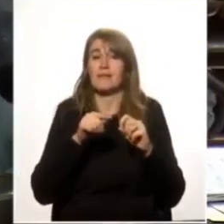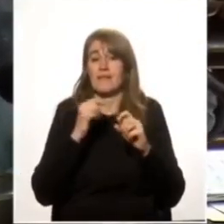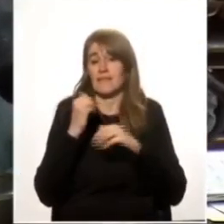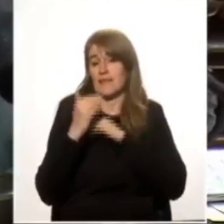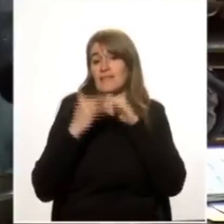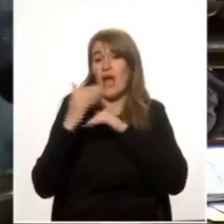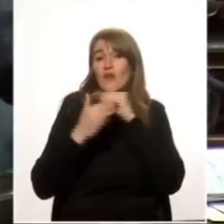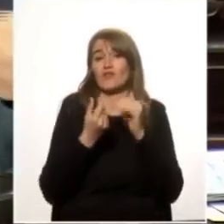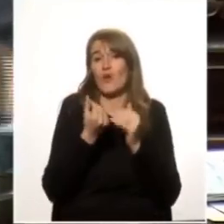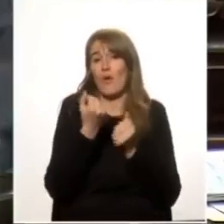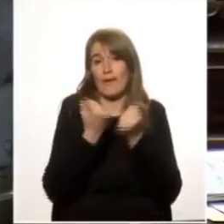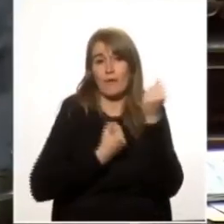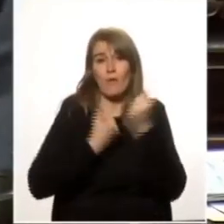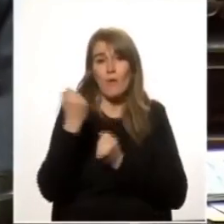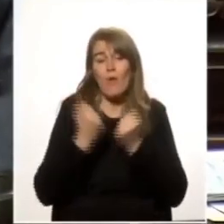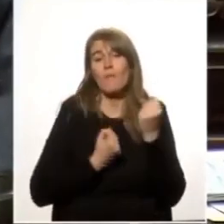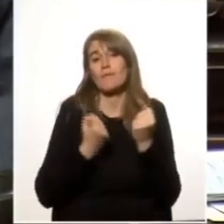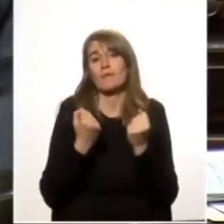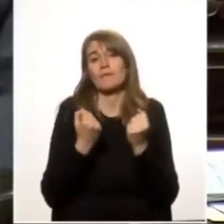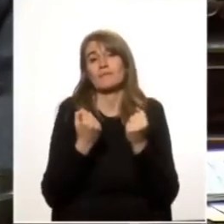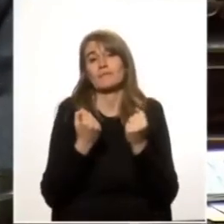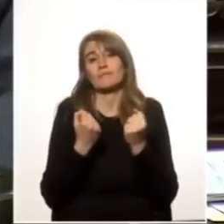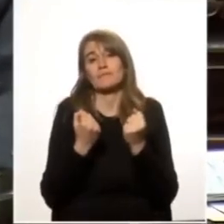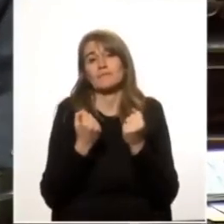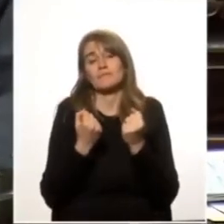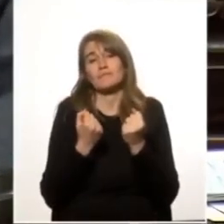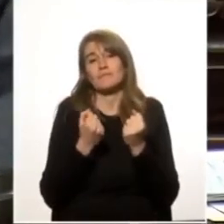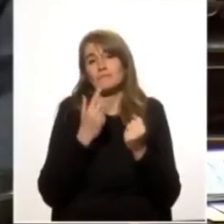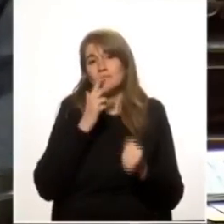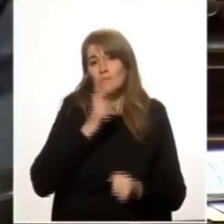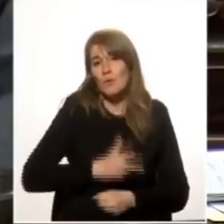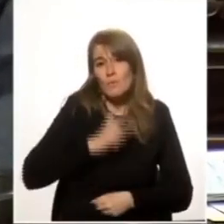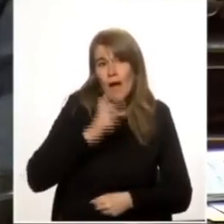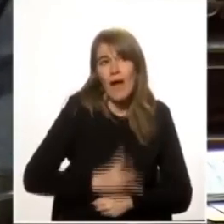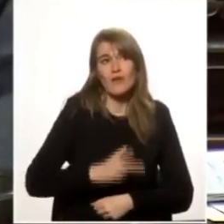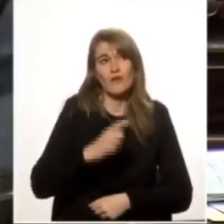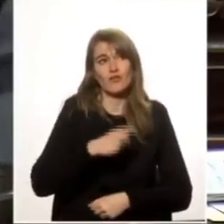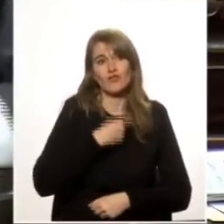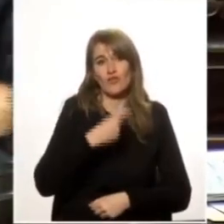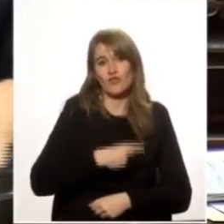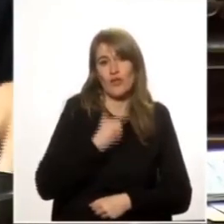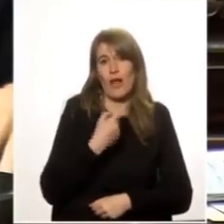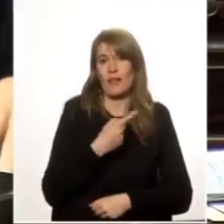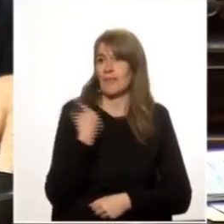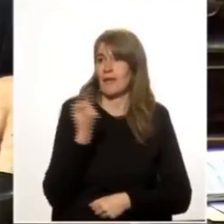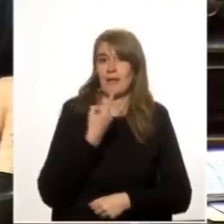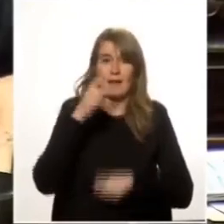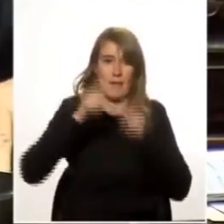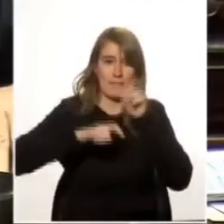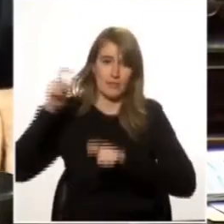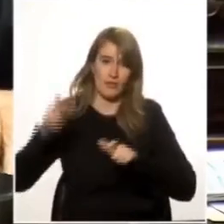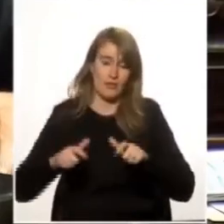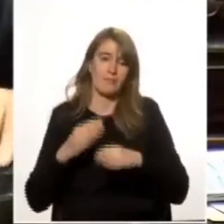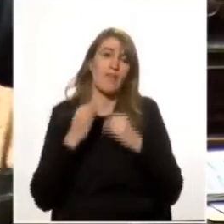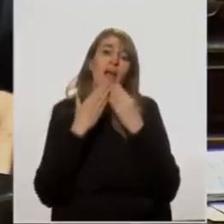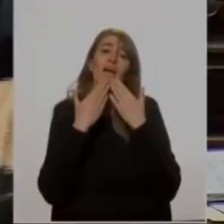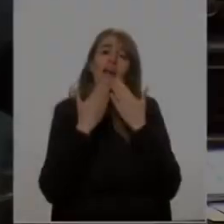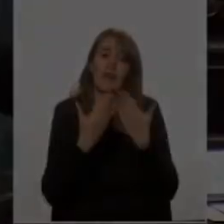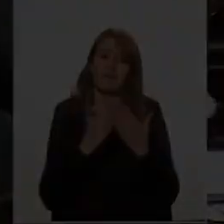desarrollo económico humano y social de nuestros pueblos muchas gracias señor presidente